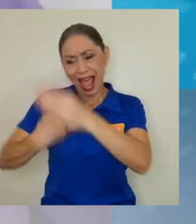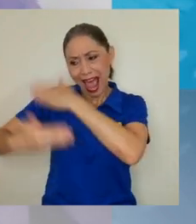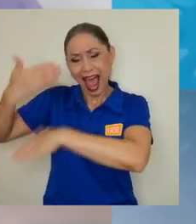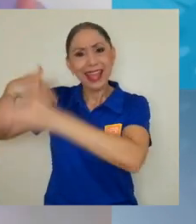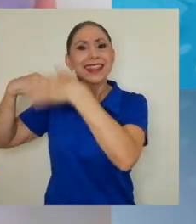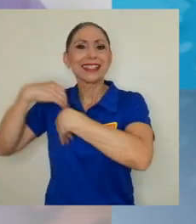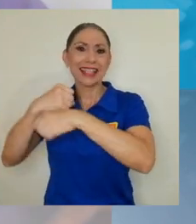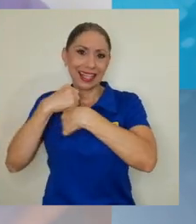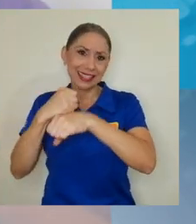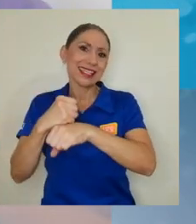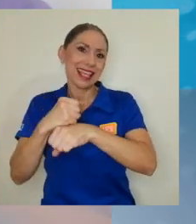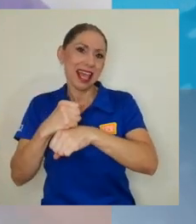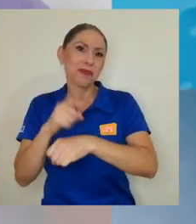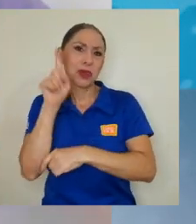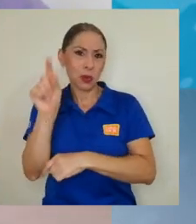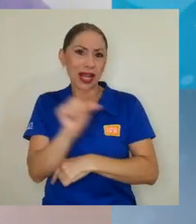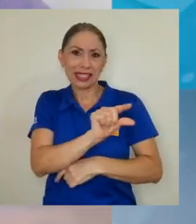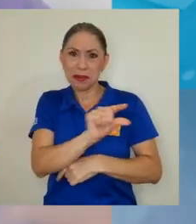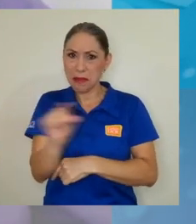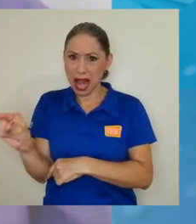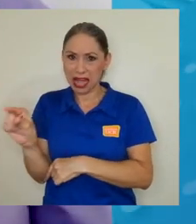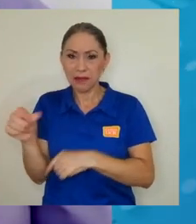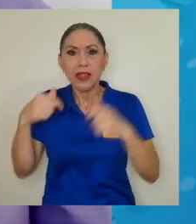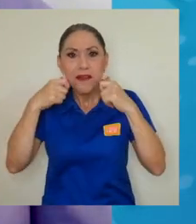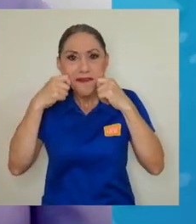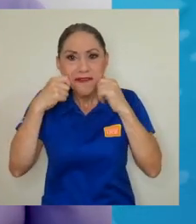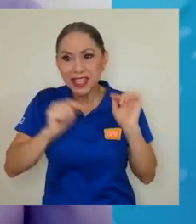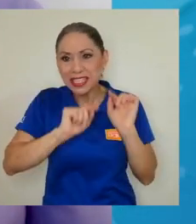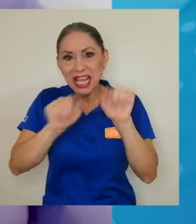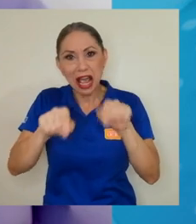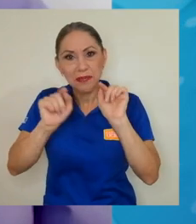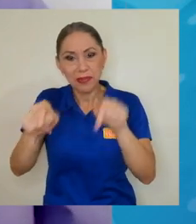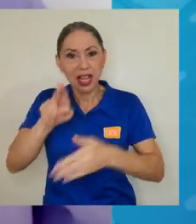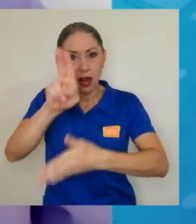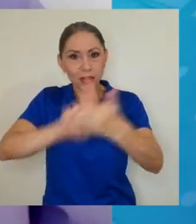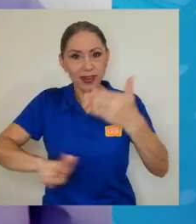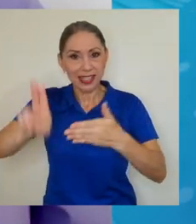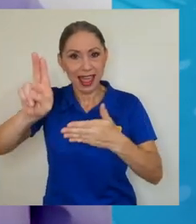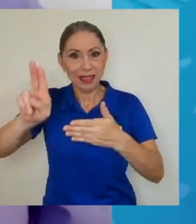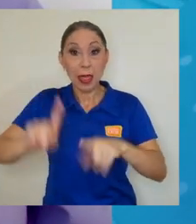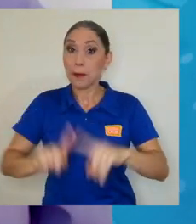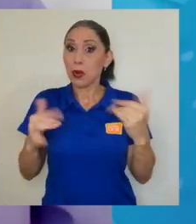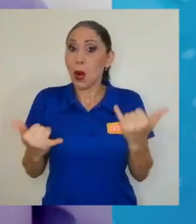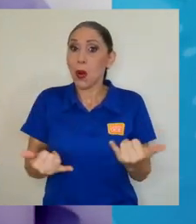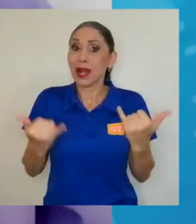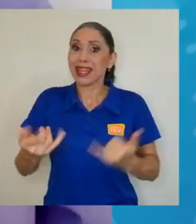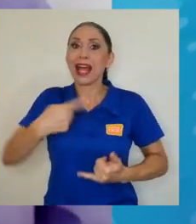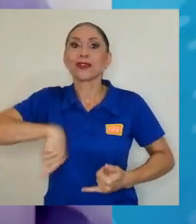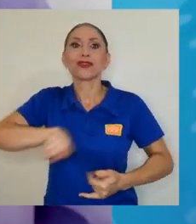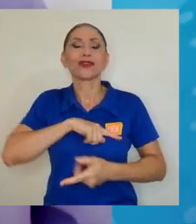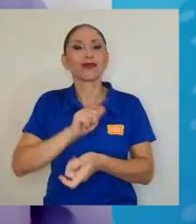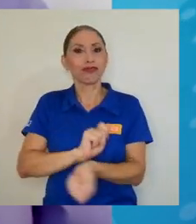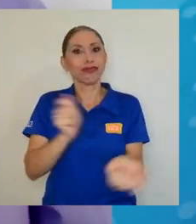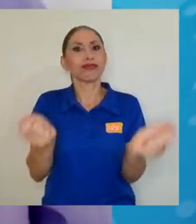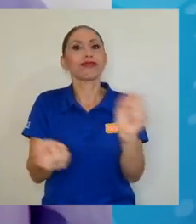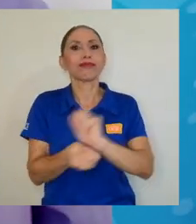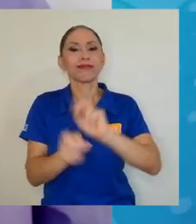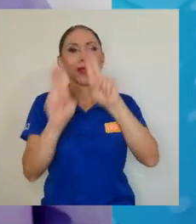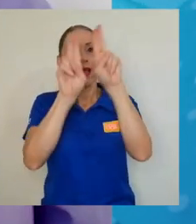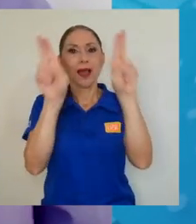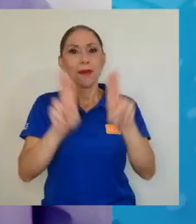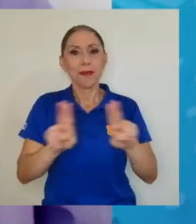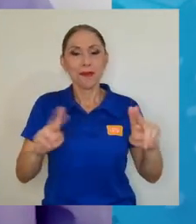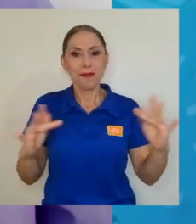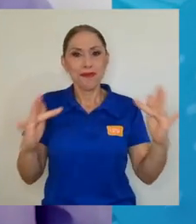una exhibición por una semana de manera física en la universidad. Ahorita estamos migrando a ambientes virtuales,